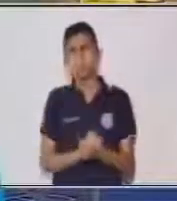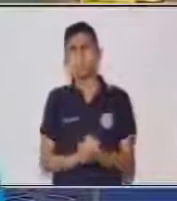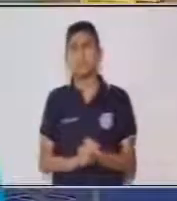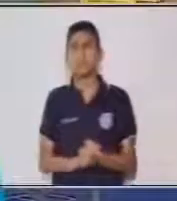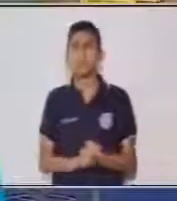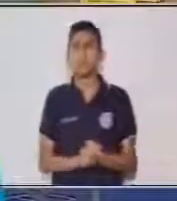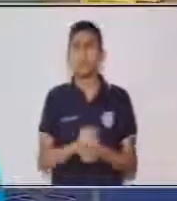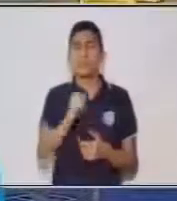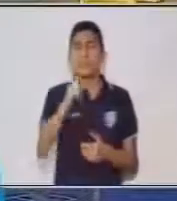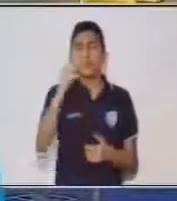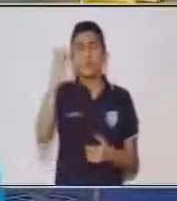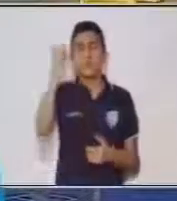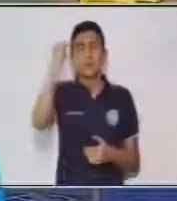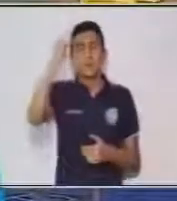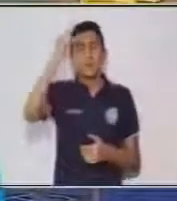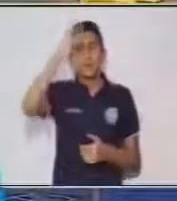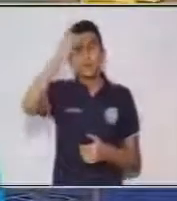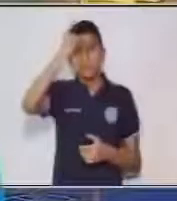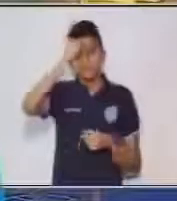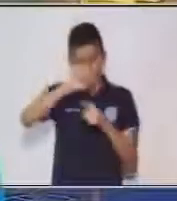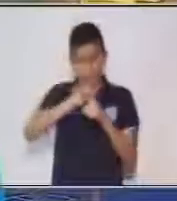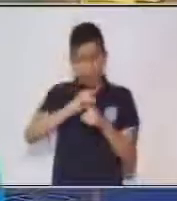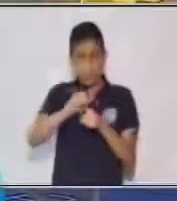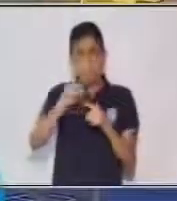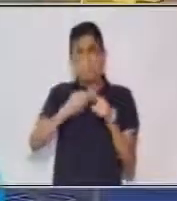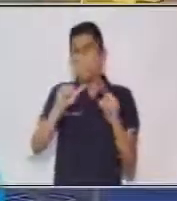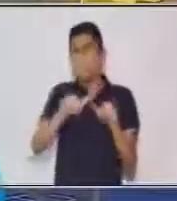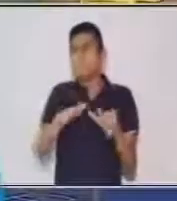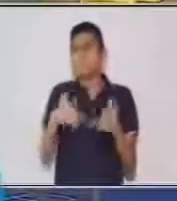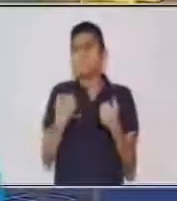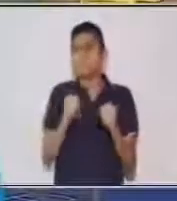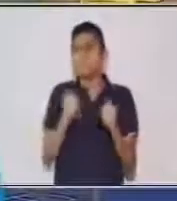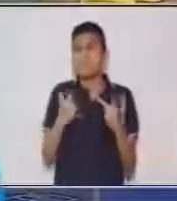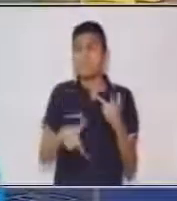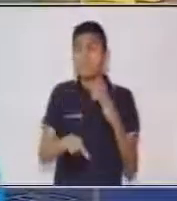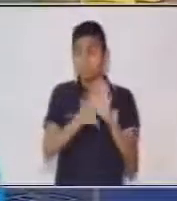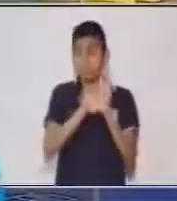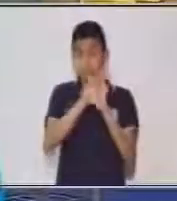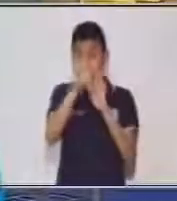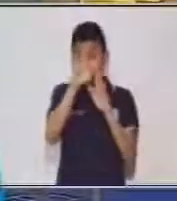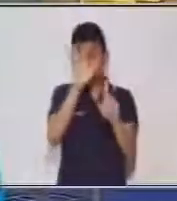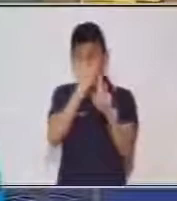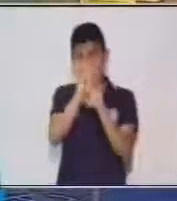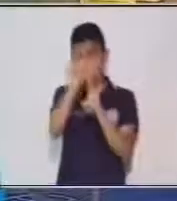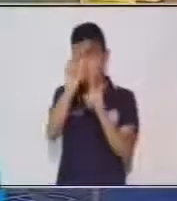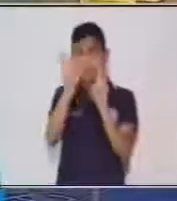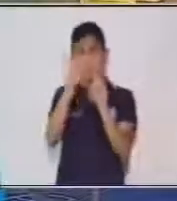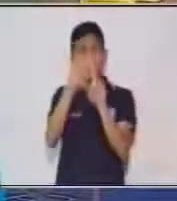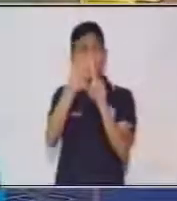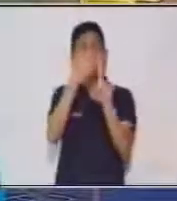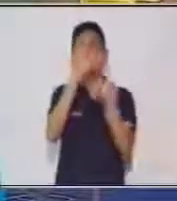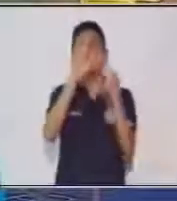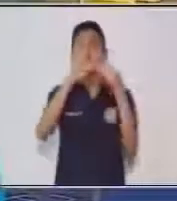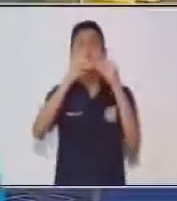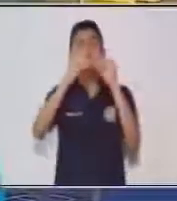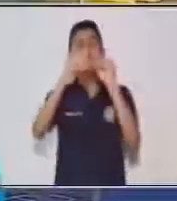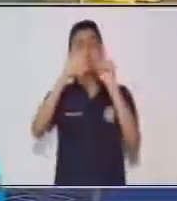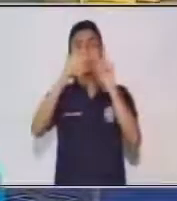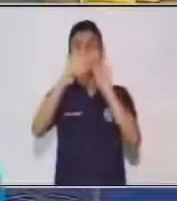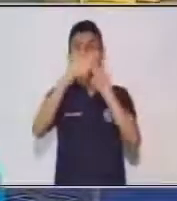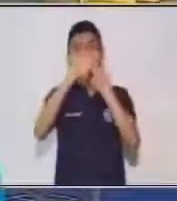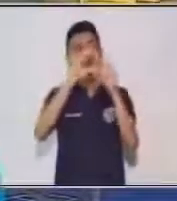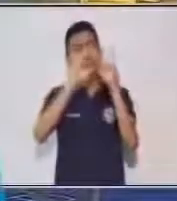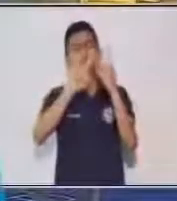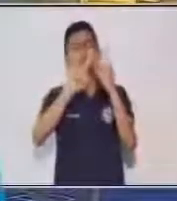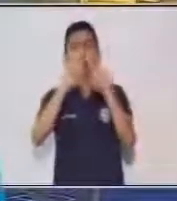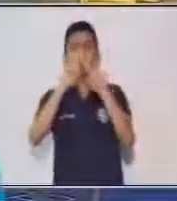Tu memoria. Ahora, ¿qué nos toca? Si nosotros ya vimos la suma, la